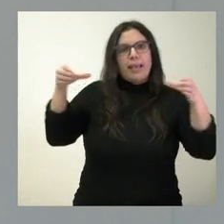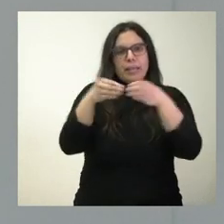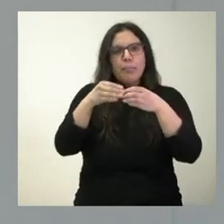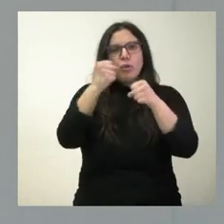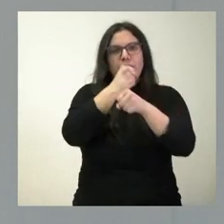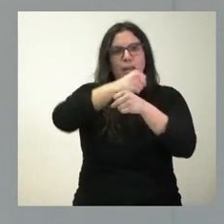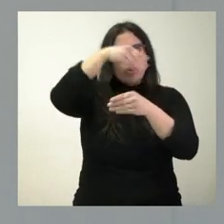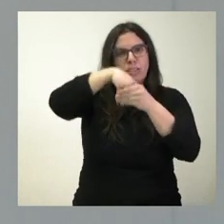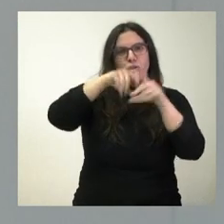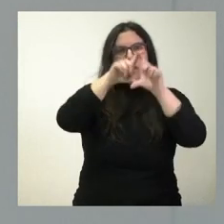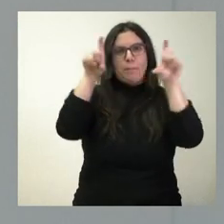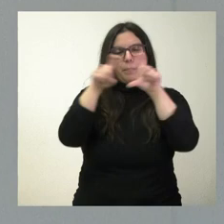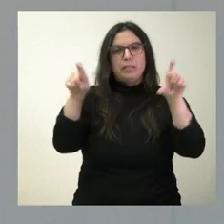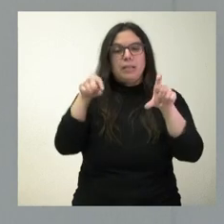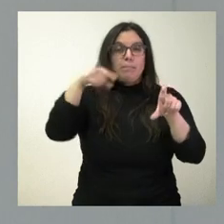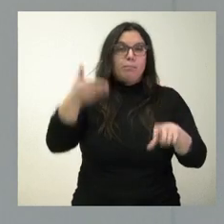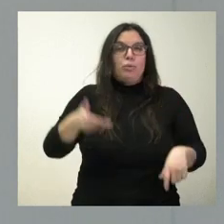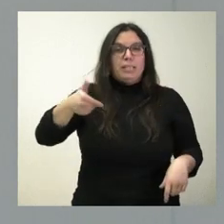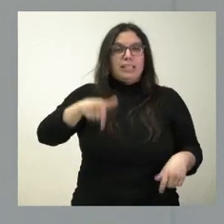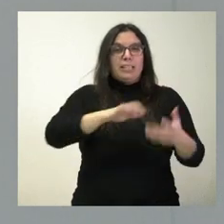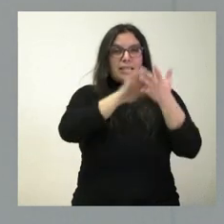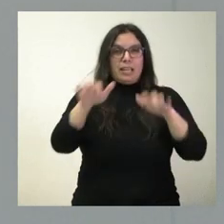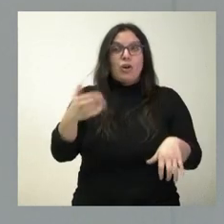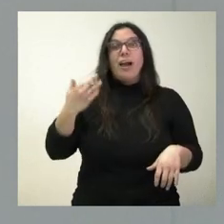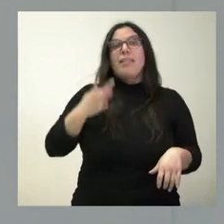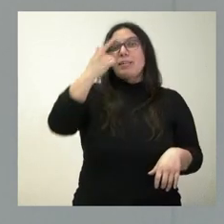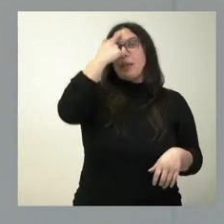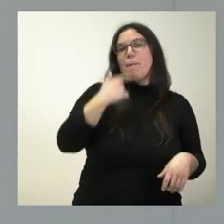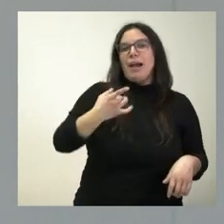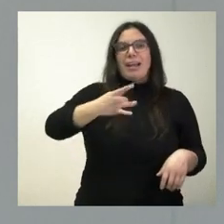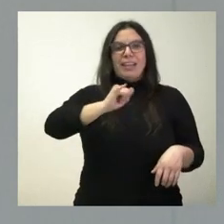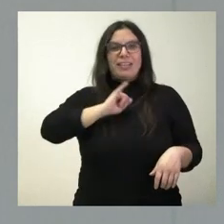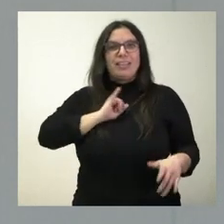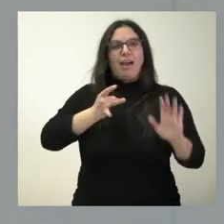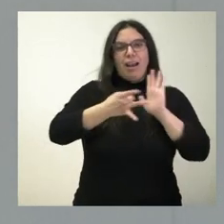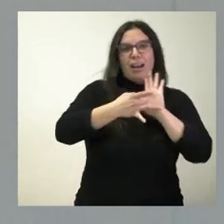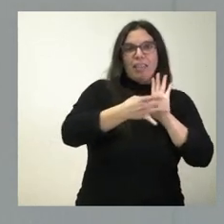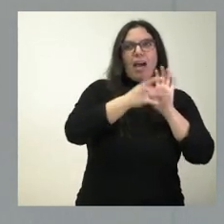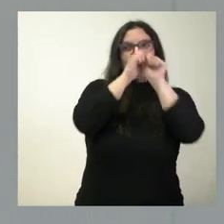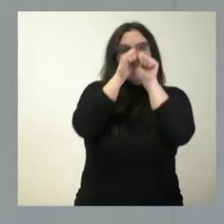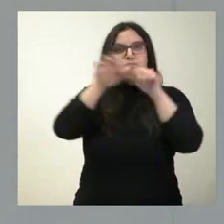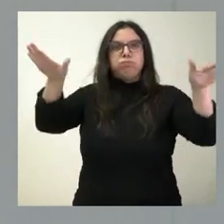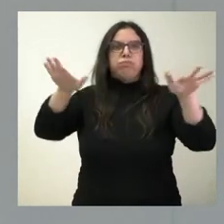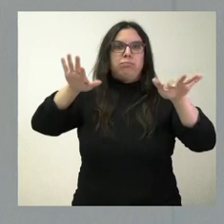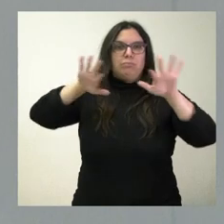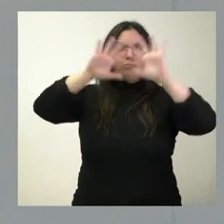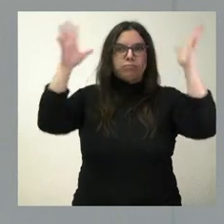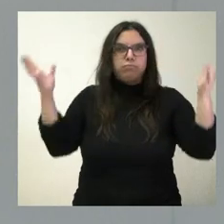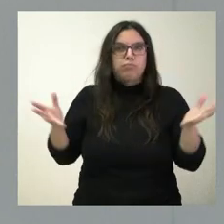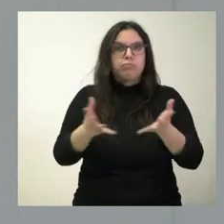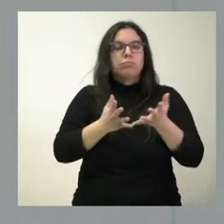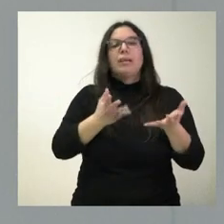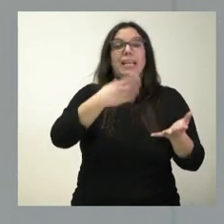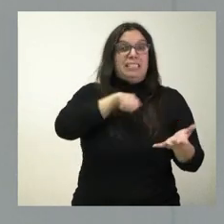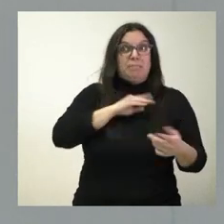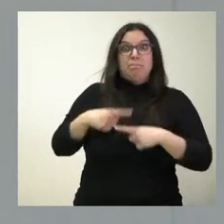en Cascajanes. Hablamos de una gran empresa en Castilla y León que lleva imagen de marca y de calidad de nuestra comunidad autónoma hoy en día, no solamente al resto de las